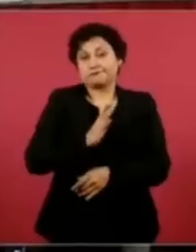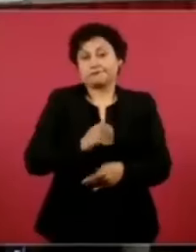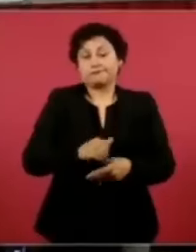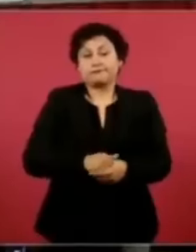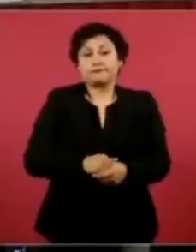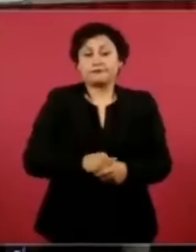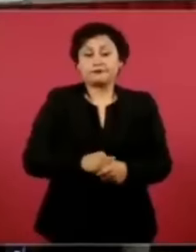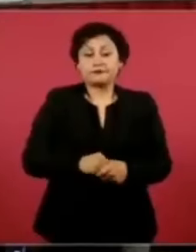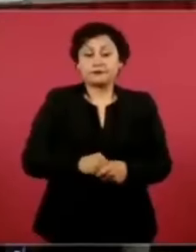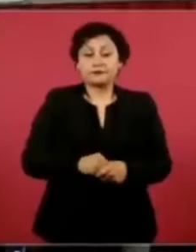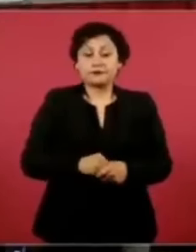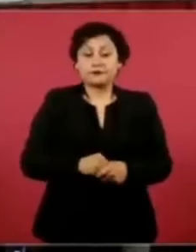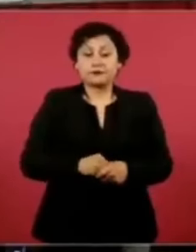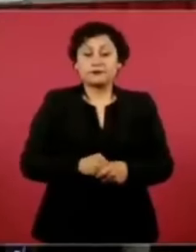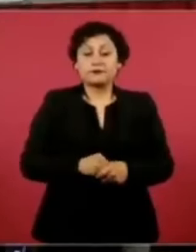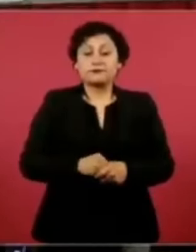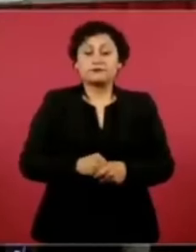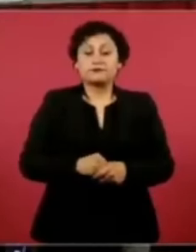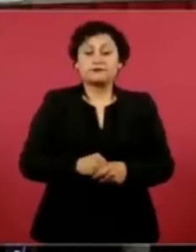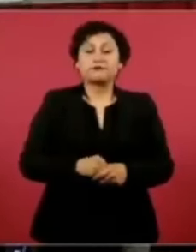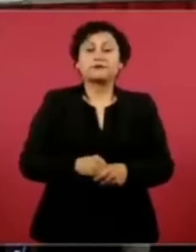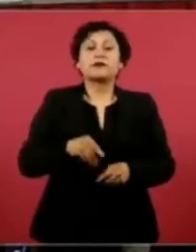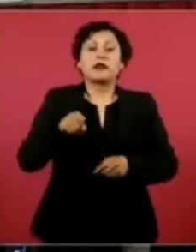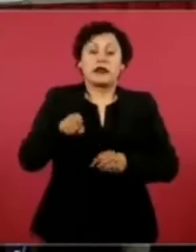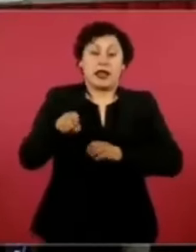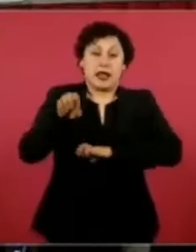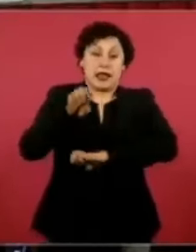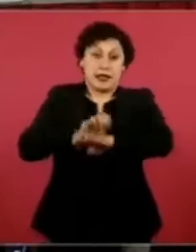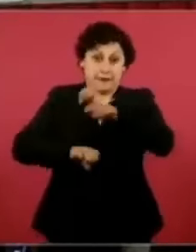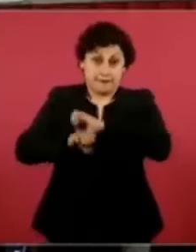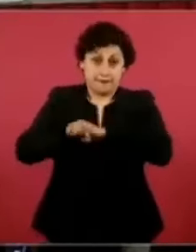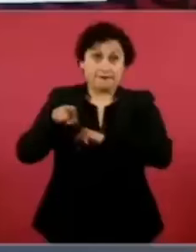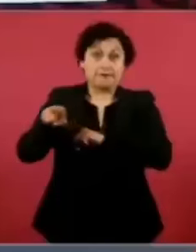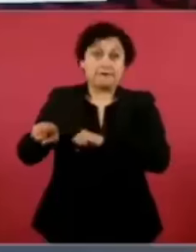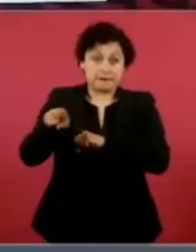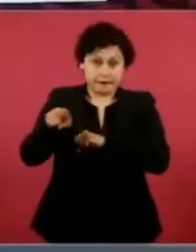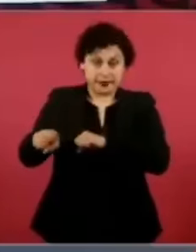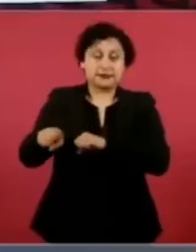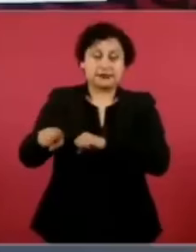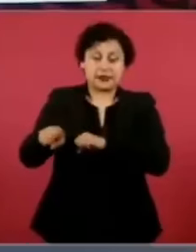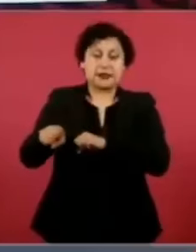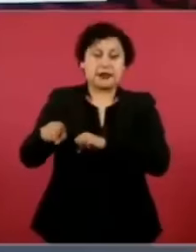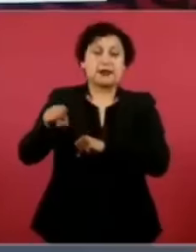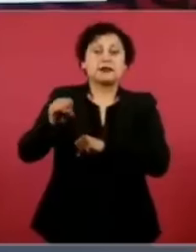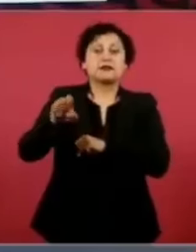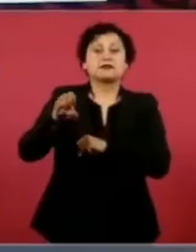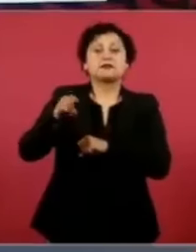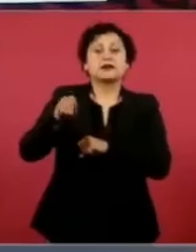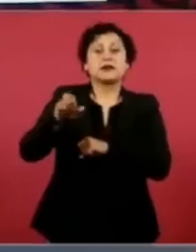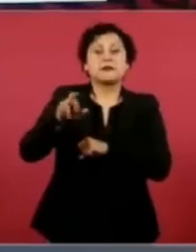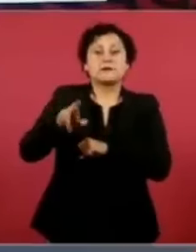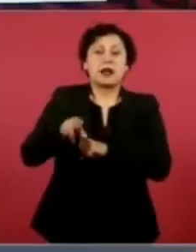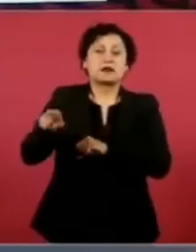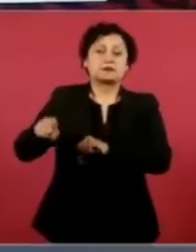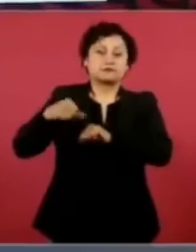La empresa de Marina, que administra el Tren del Istmo,